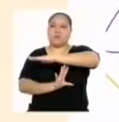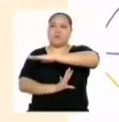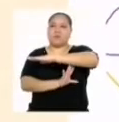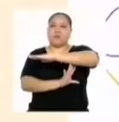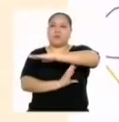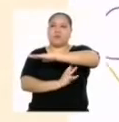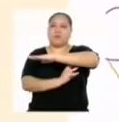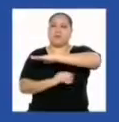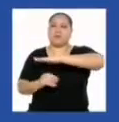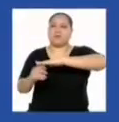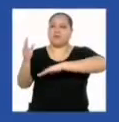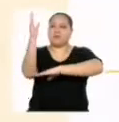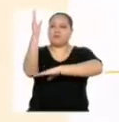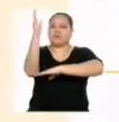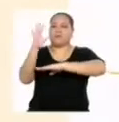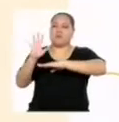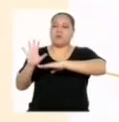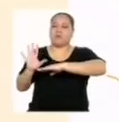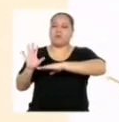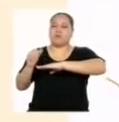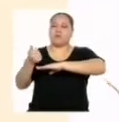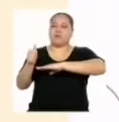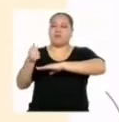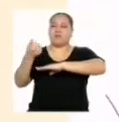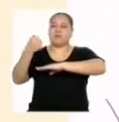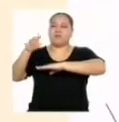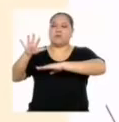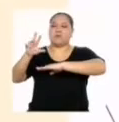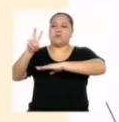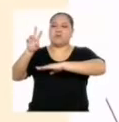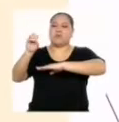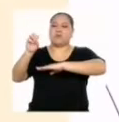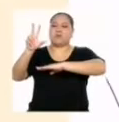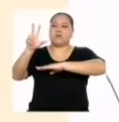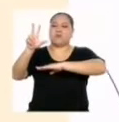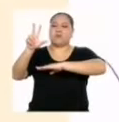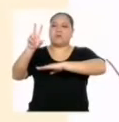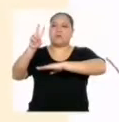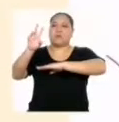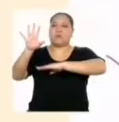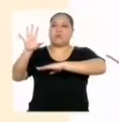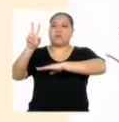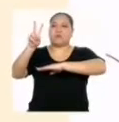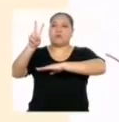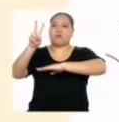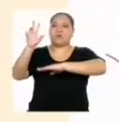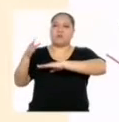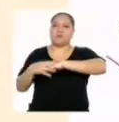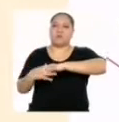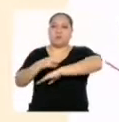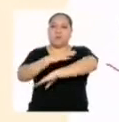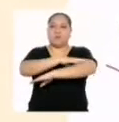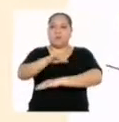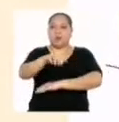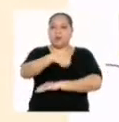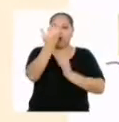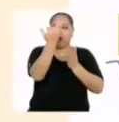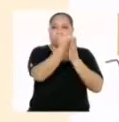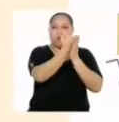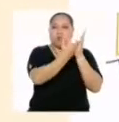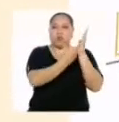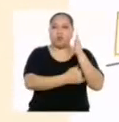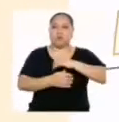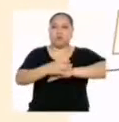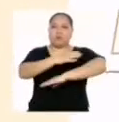5 en 5. Y en esta otra gráfica, la situación del servicio de delivery de la familia de Cristina la han graficado así.